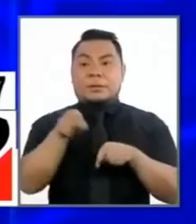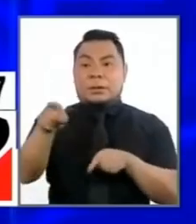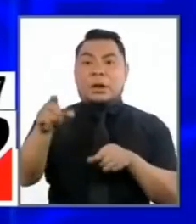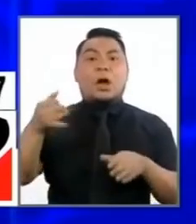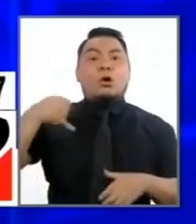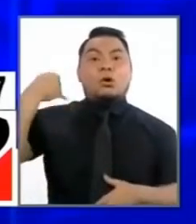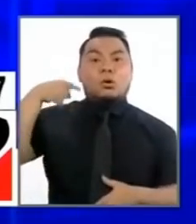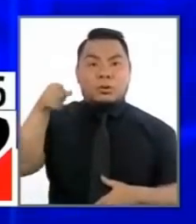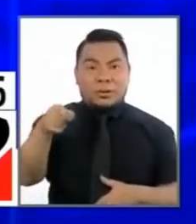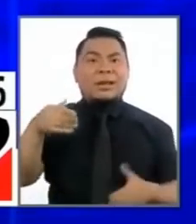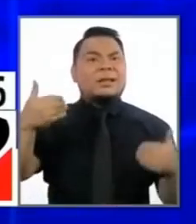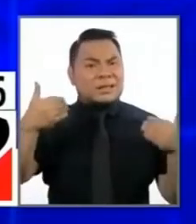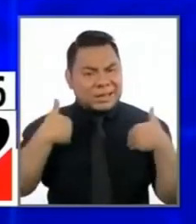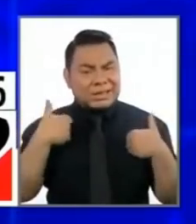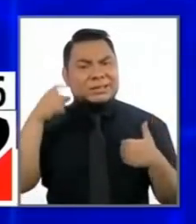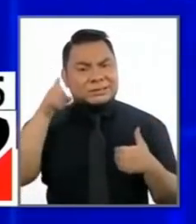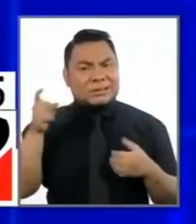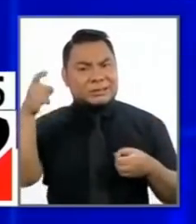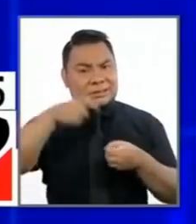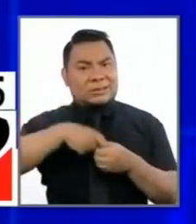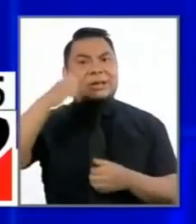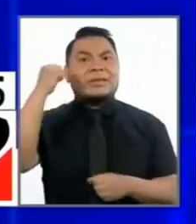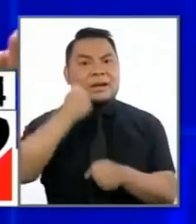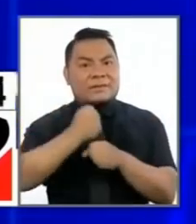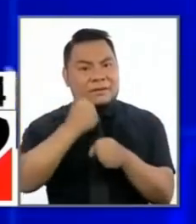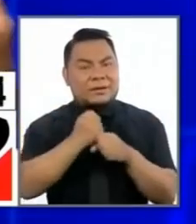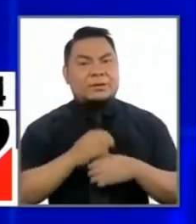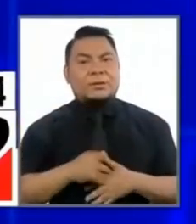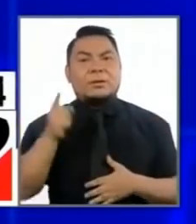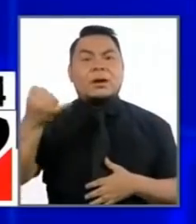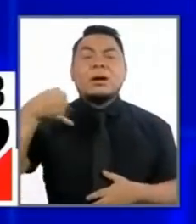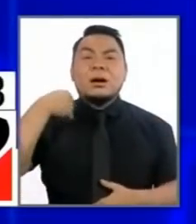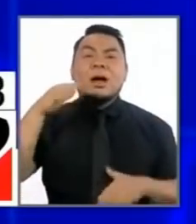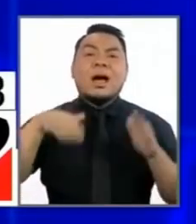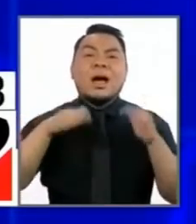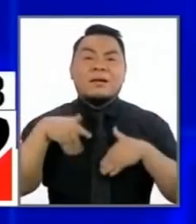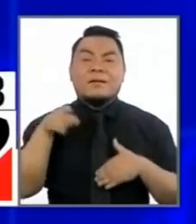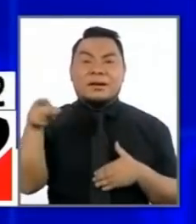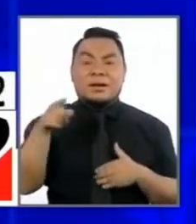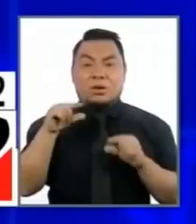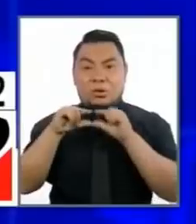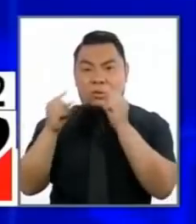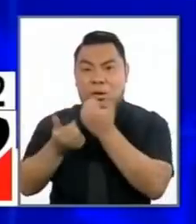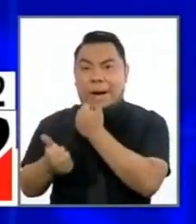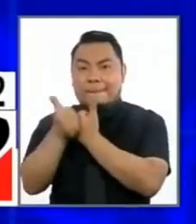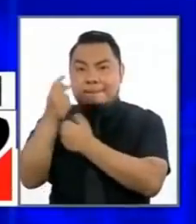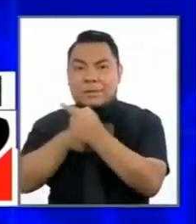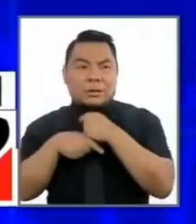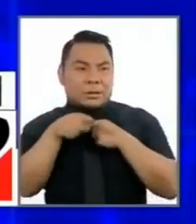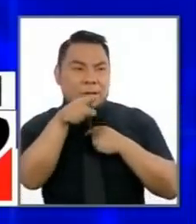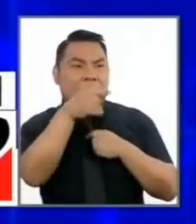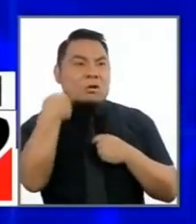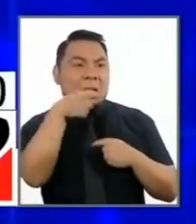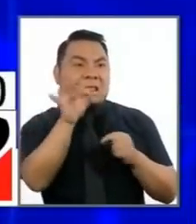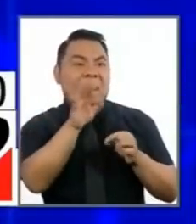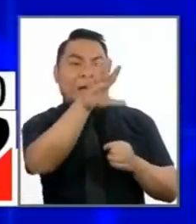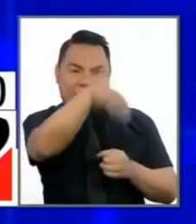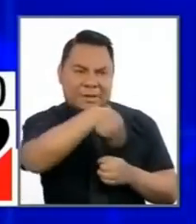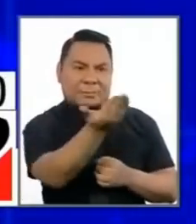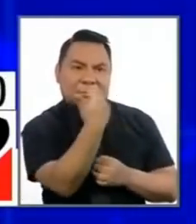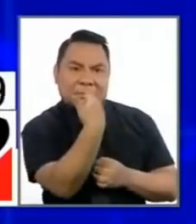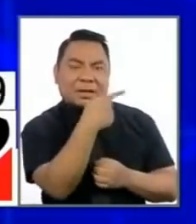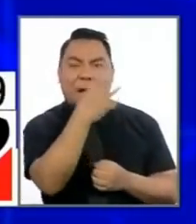tienen que tener trabajo los jóvenes están siendo a veces captados por la delincuencia y